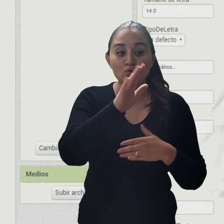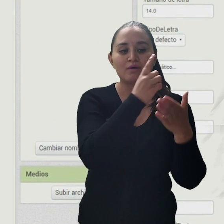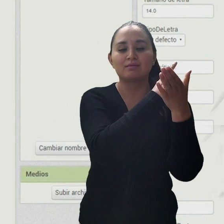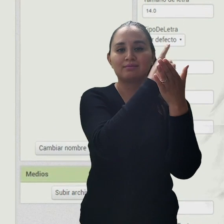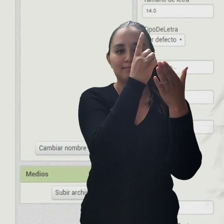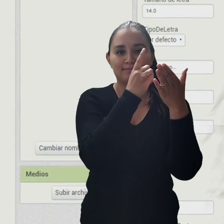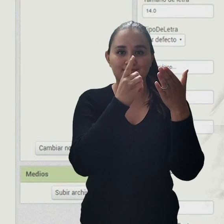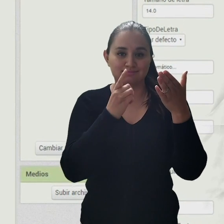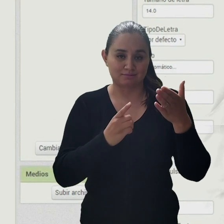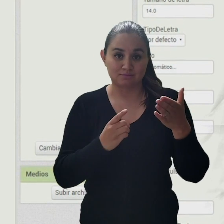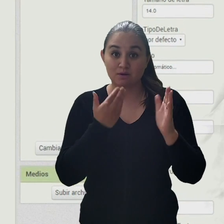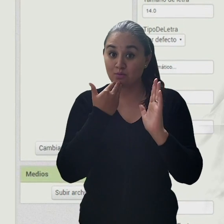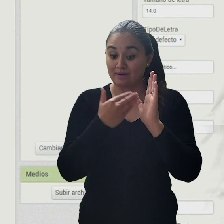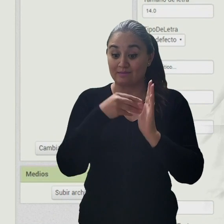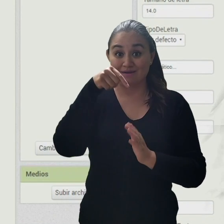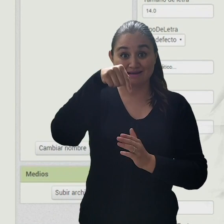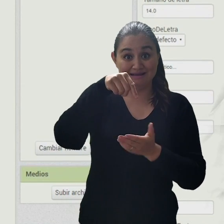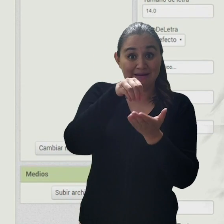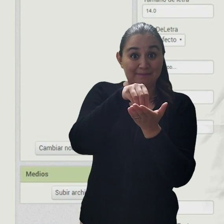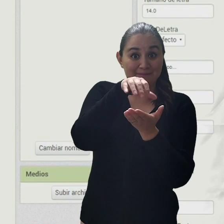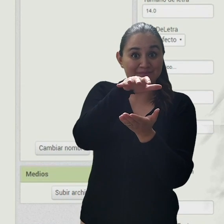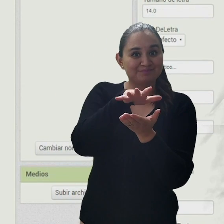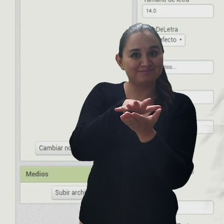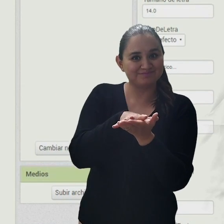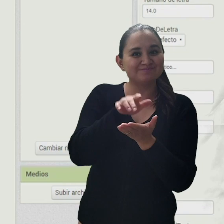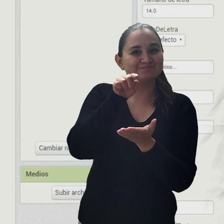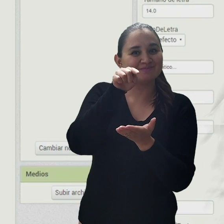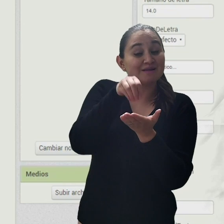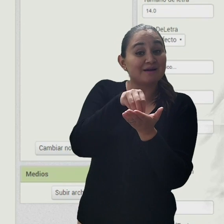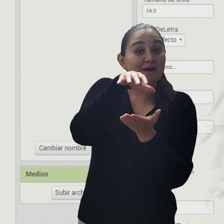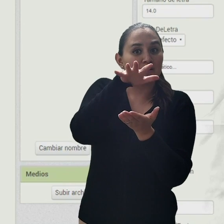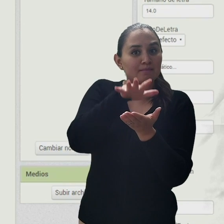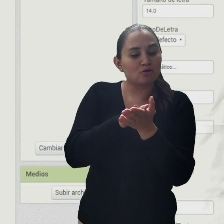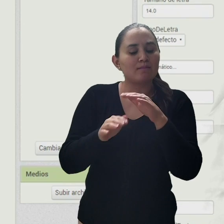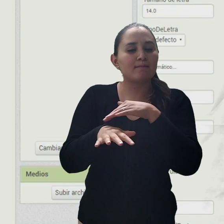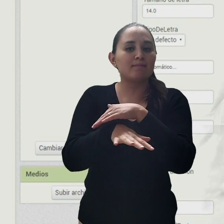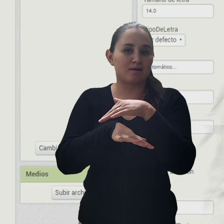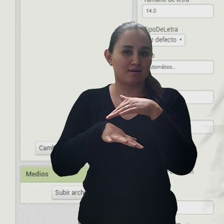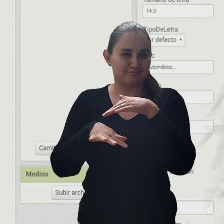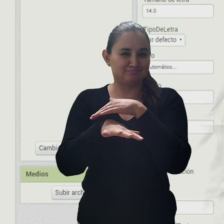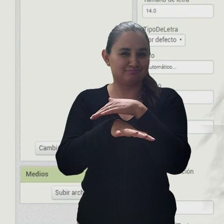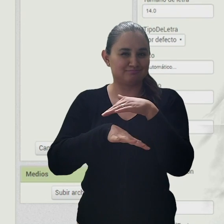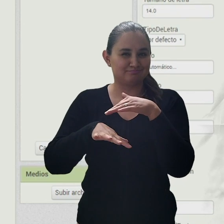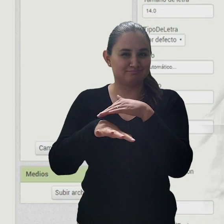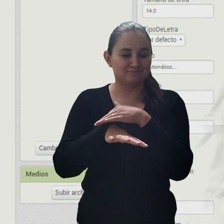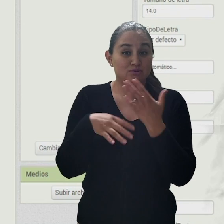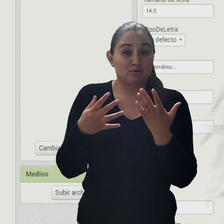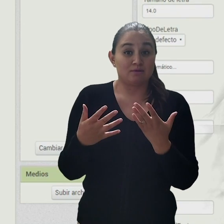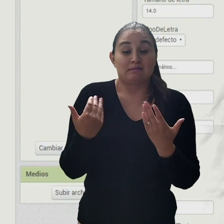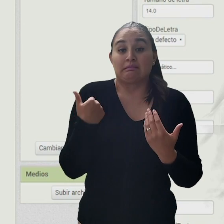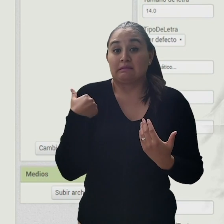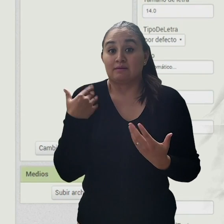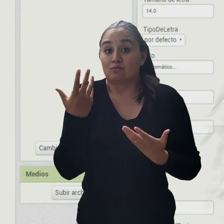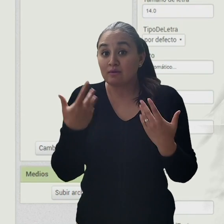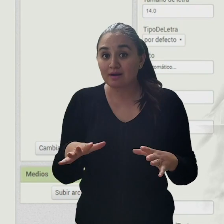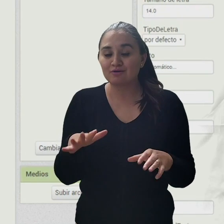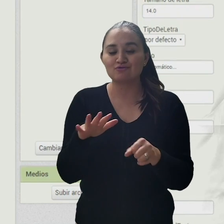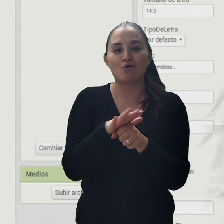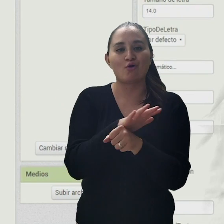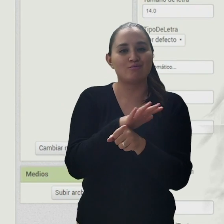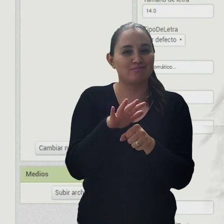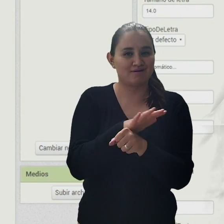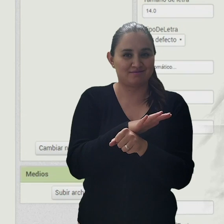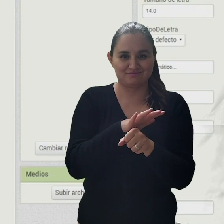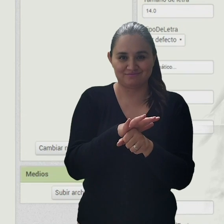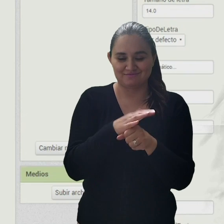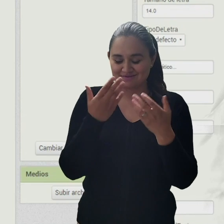es una aplicación muy básica, pues tendríamos ya completo la parte de la interfaz de